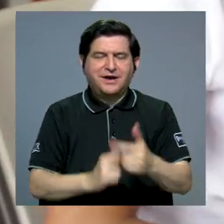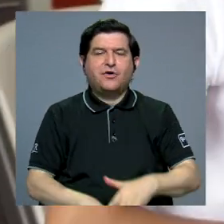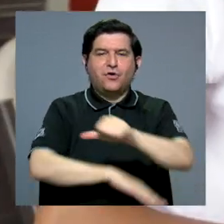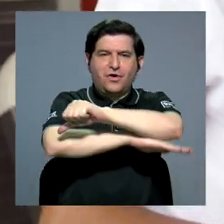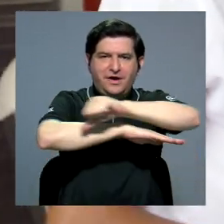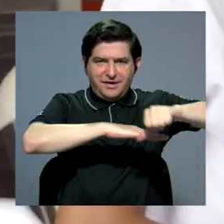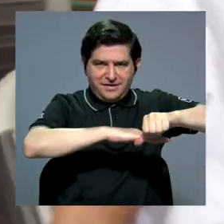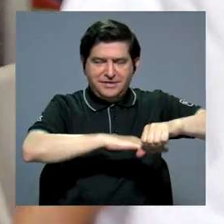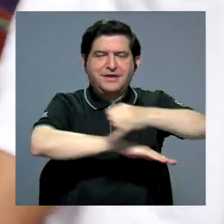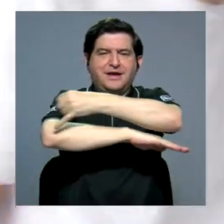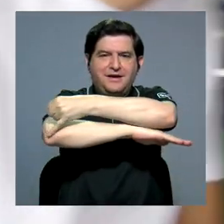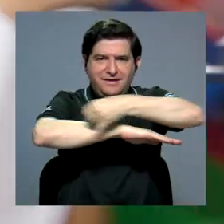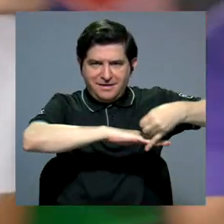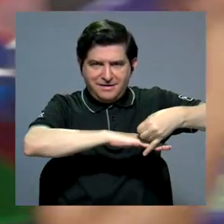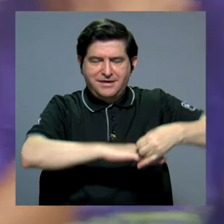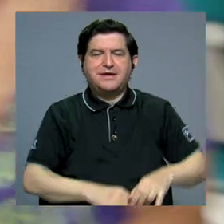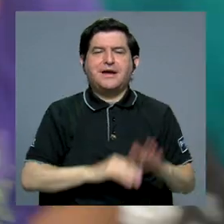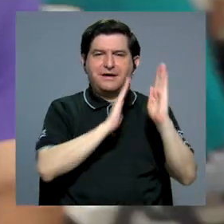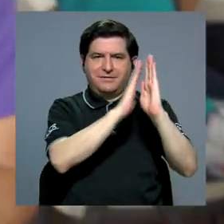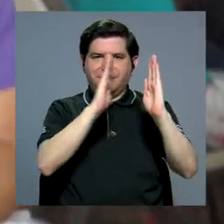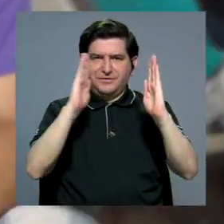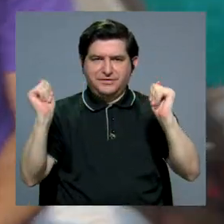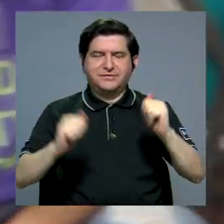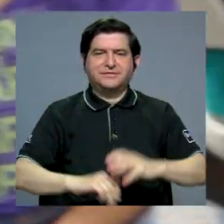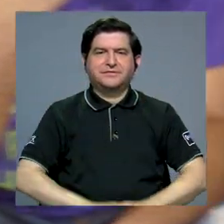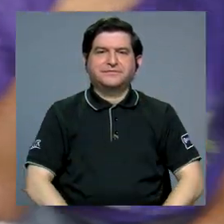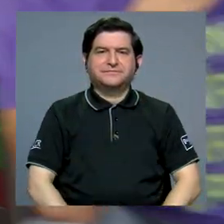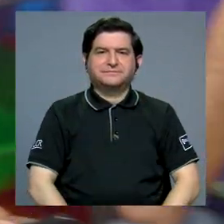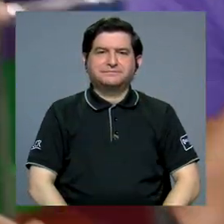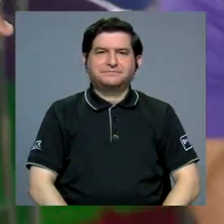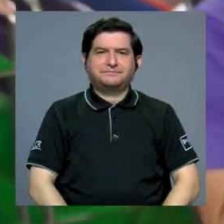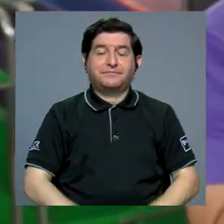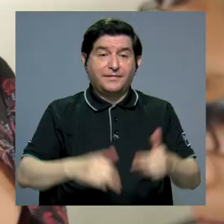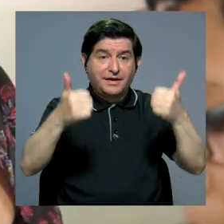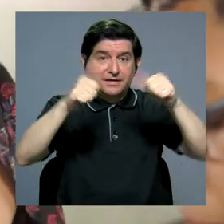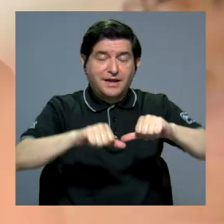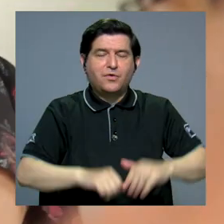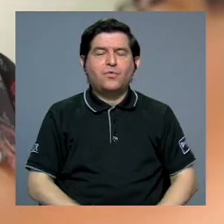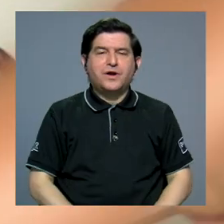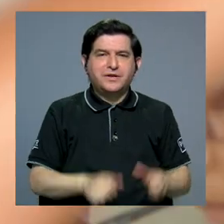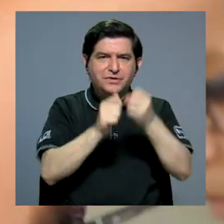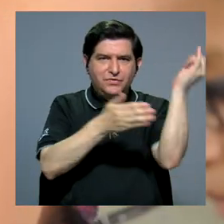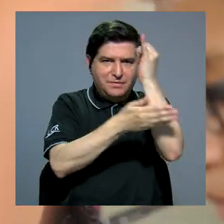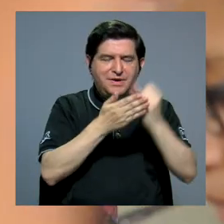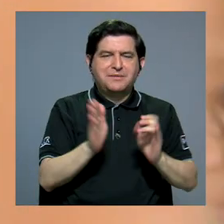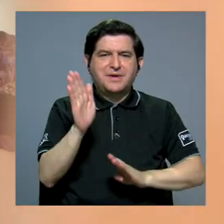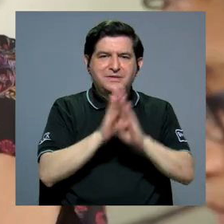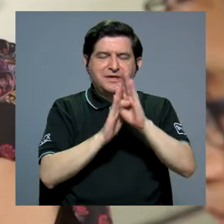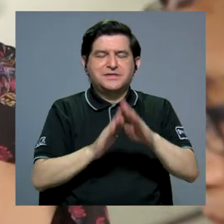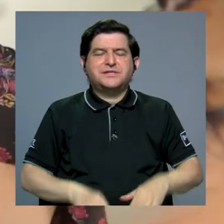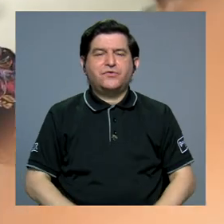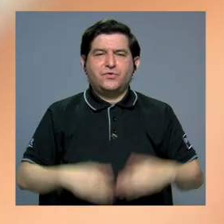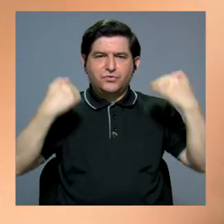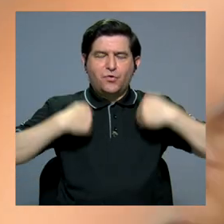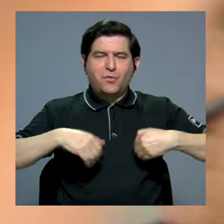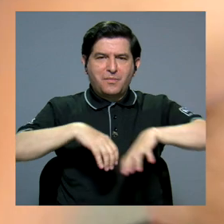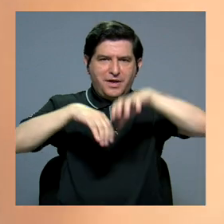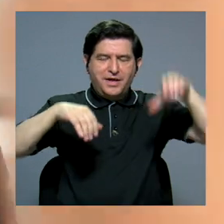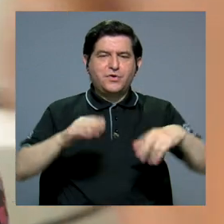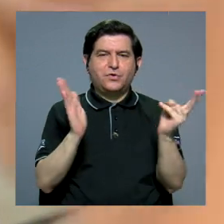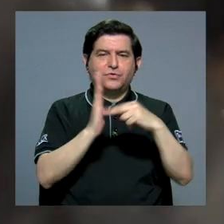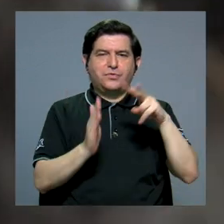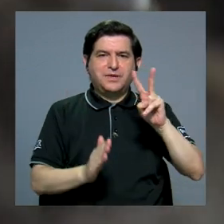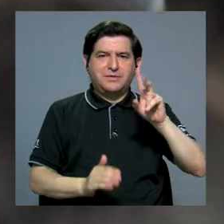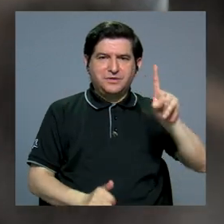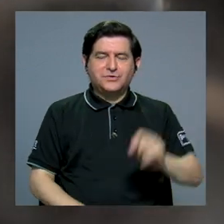social, arquitectura, ingeniería y bibliotecología. De acuerdo con el Atlas de Desarrollo Humano Cantonal de